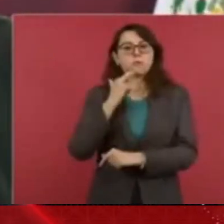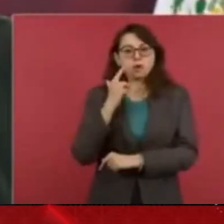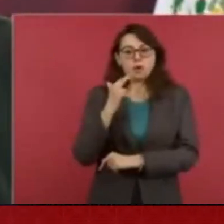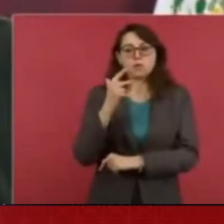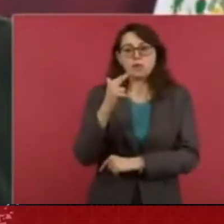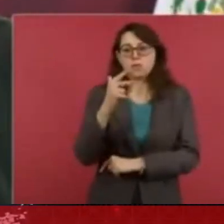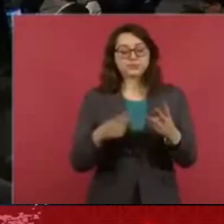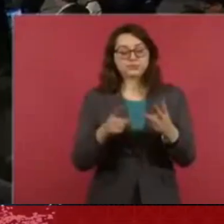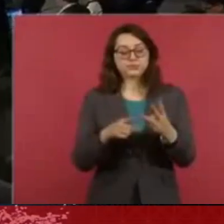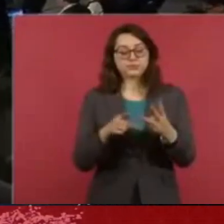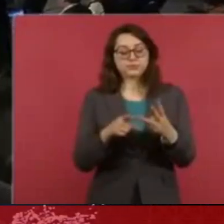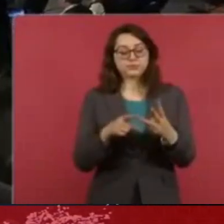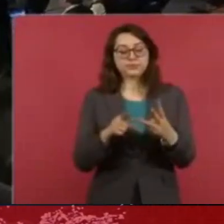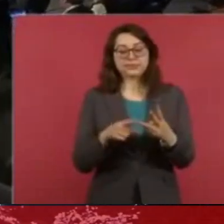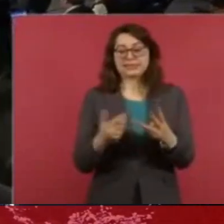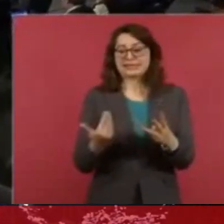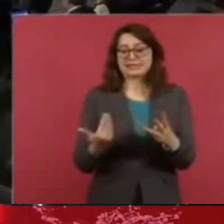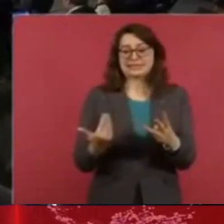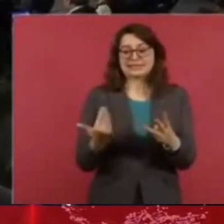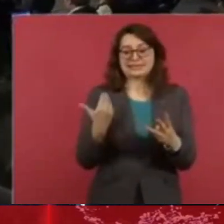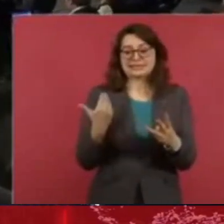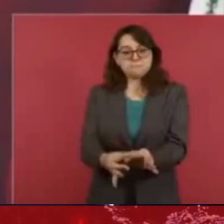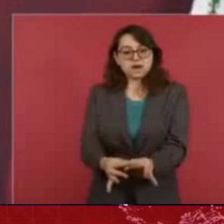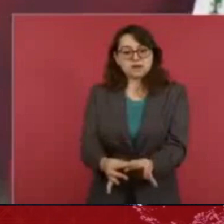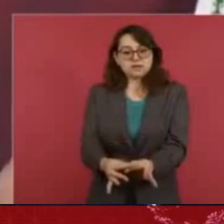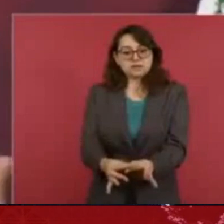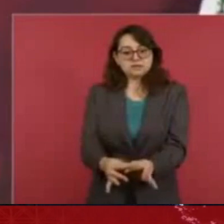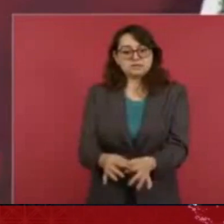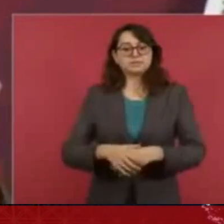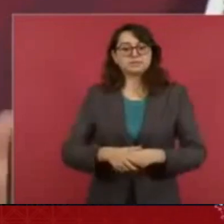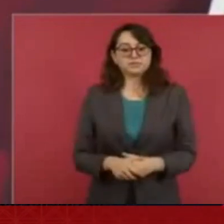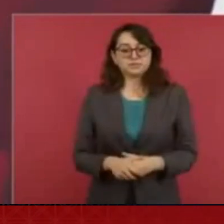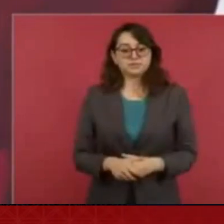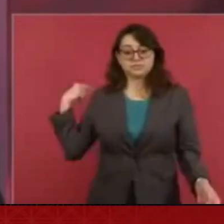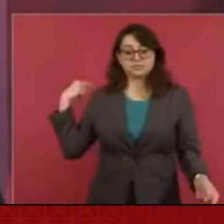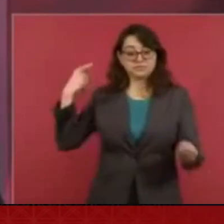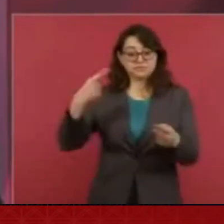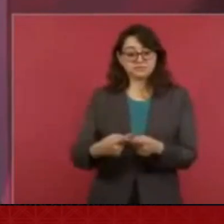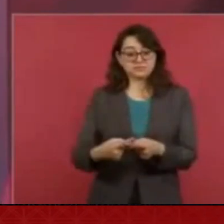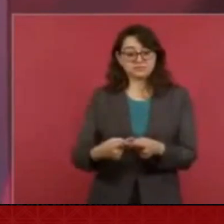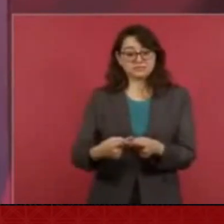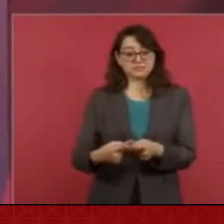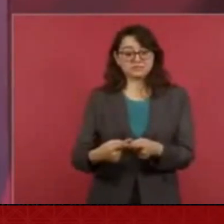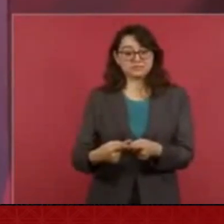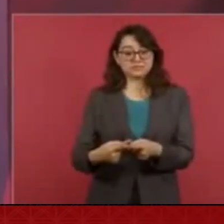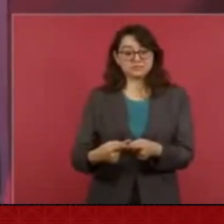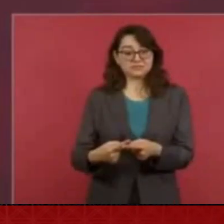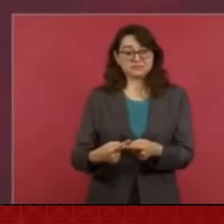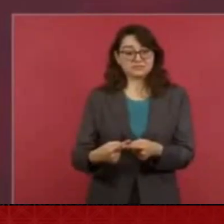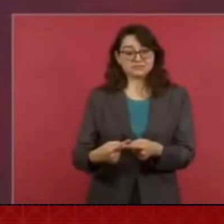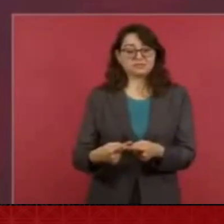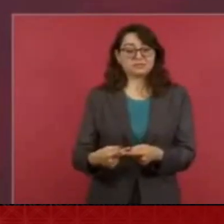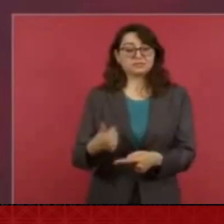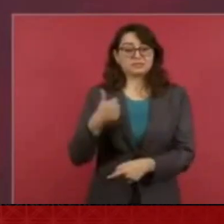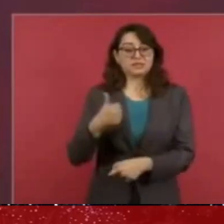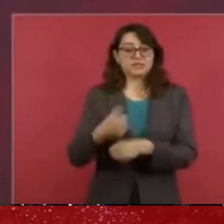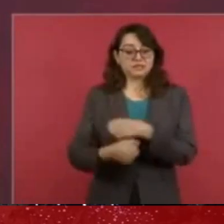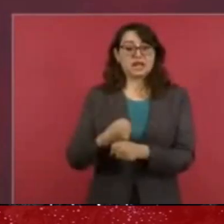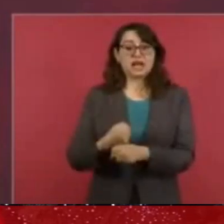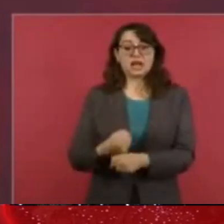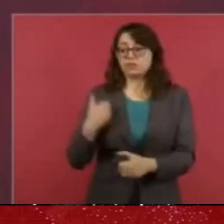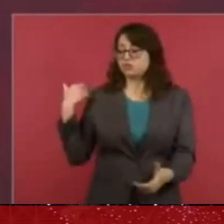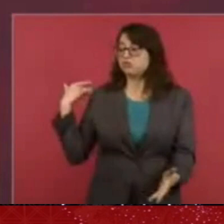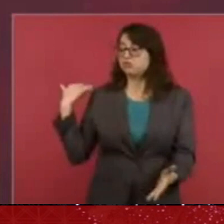económica y social. Y todos los presupuestos del gobierno que